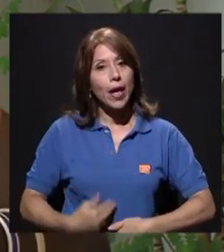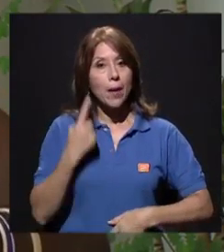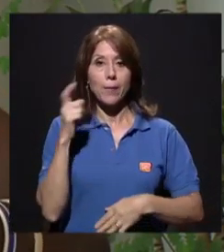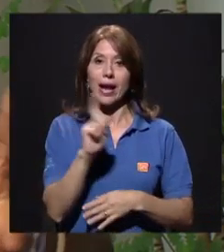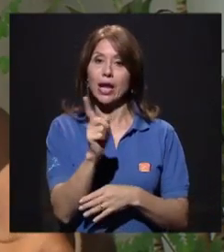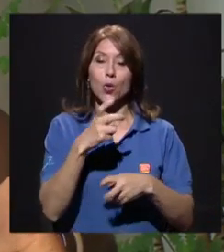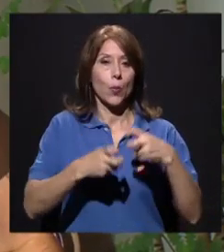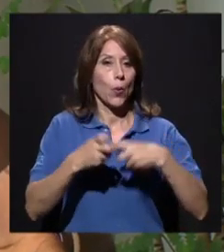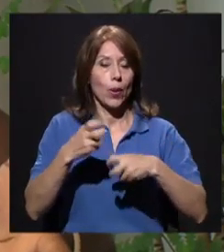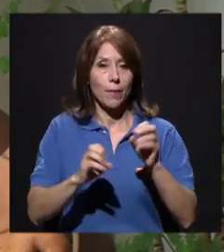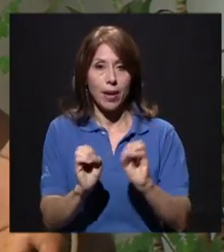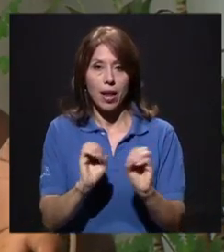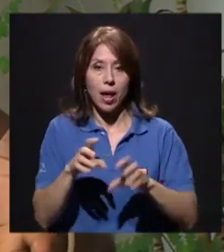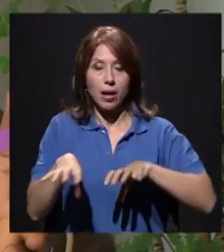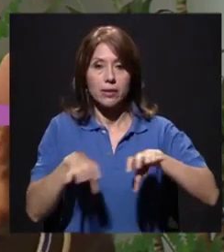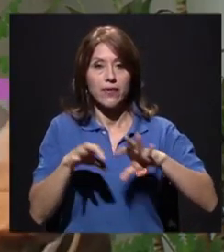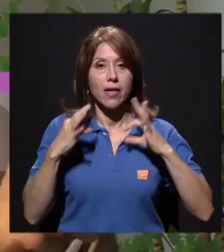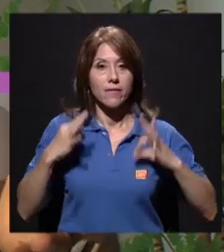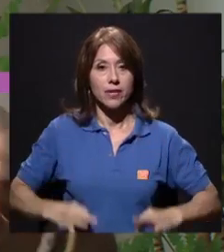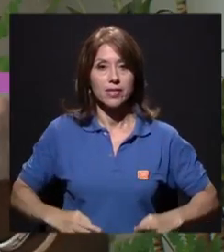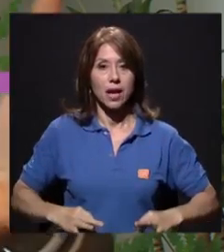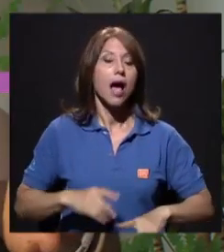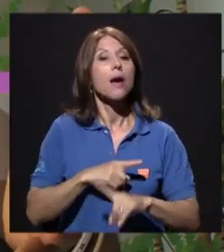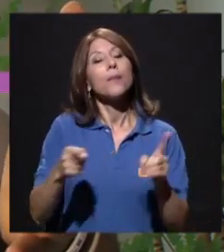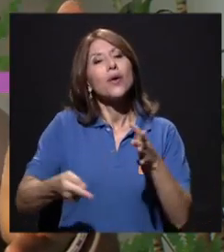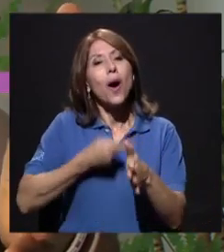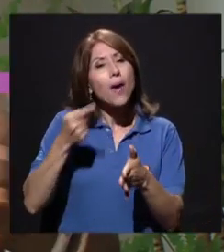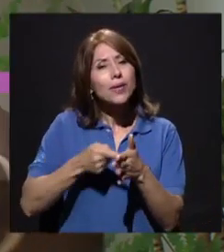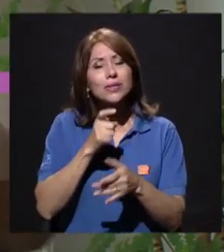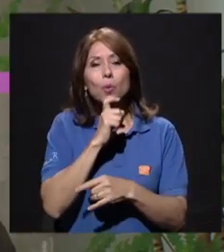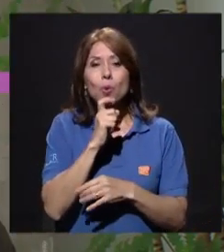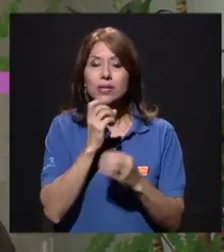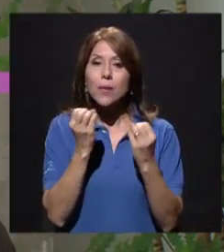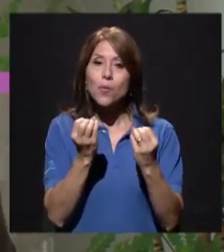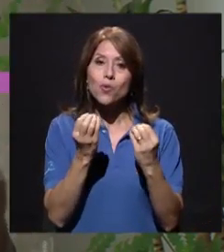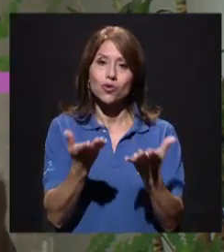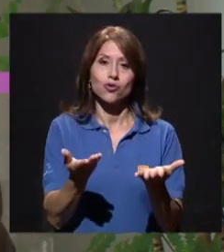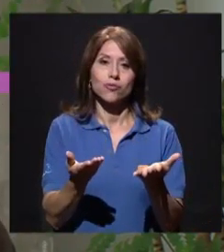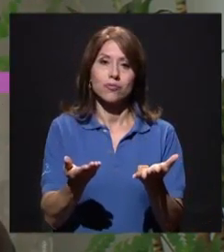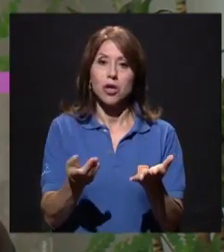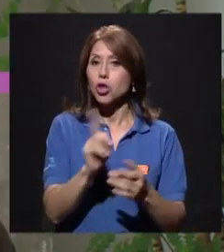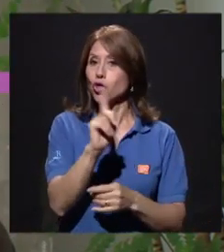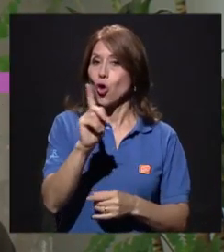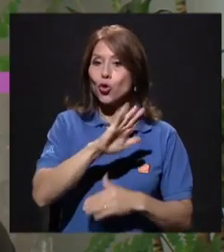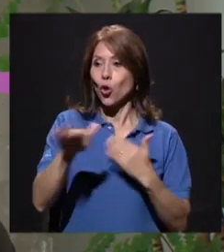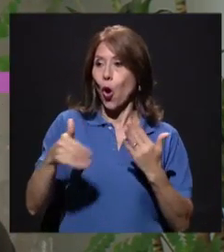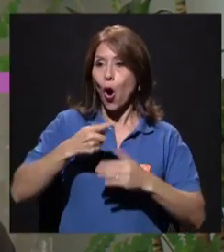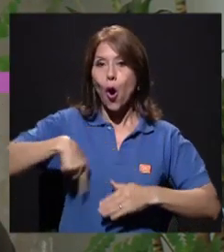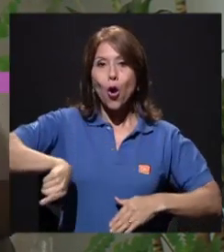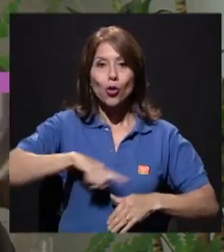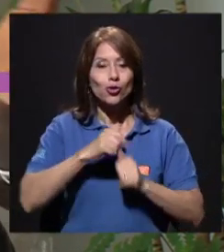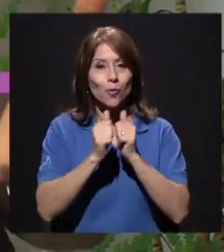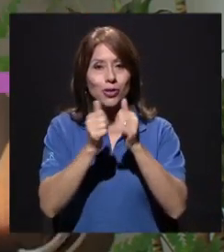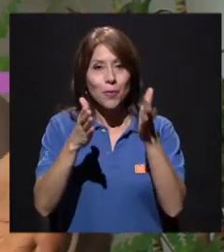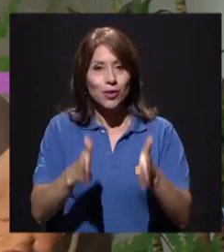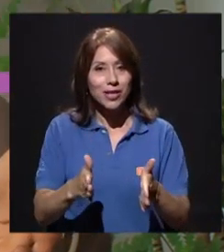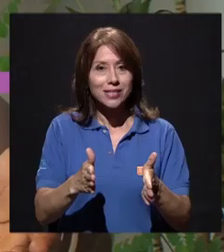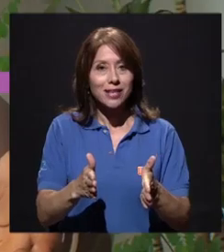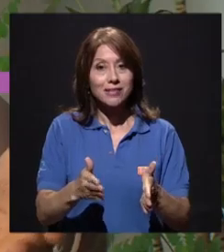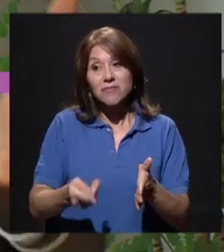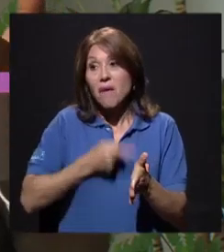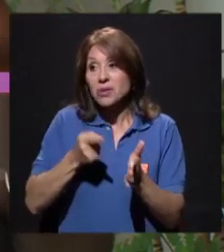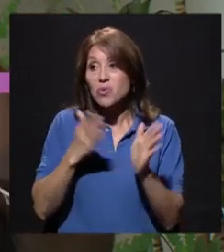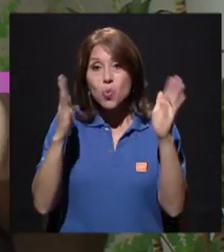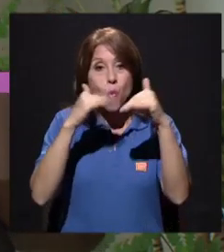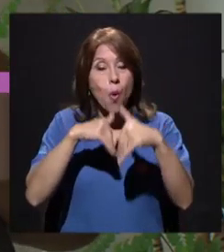Pero a veces eso cuesta mucho porque a veces no todos somos deportistas, no todos tenemos una nutricionista. Y el conocimiento. Y el conocimiento.